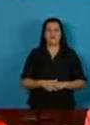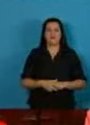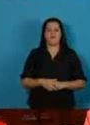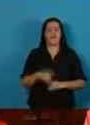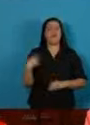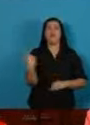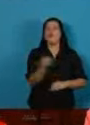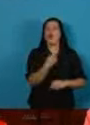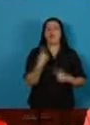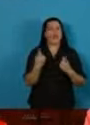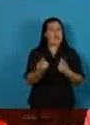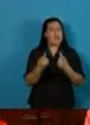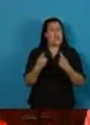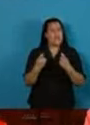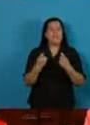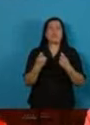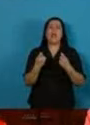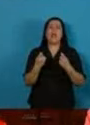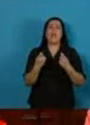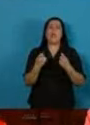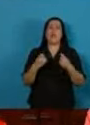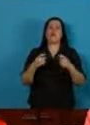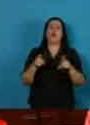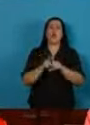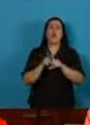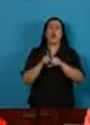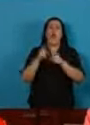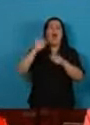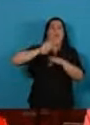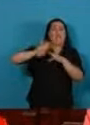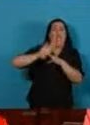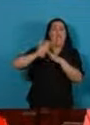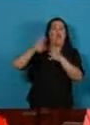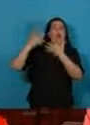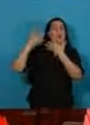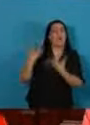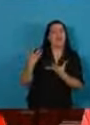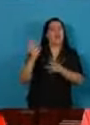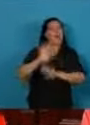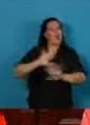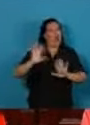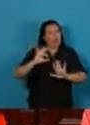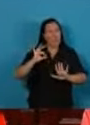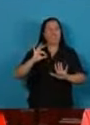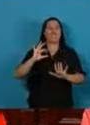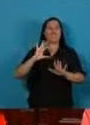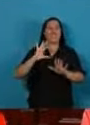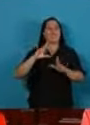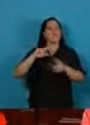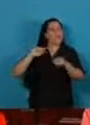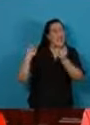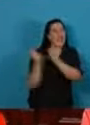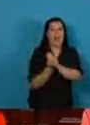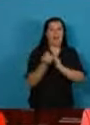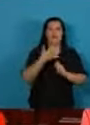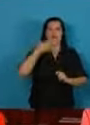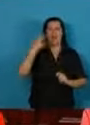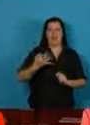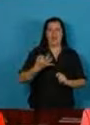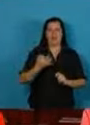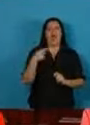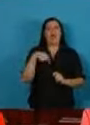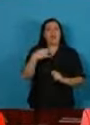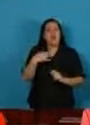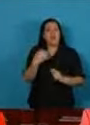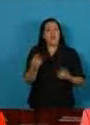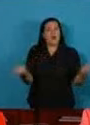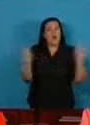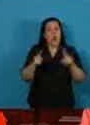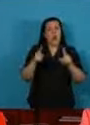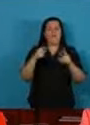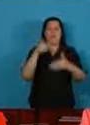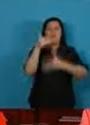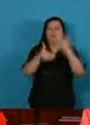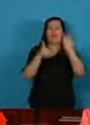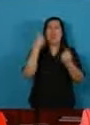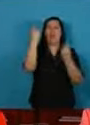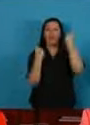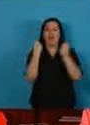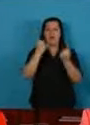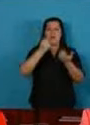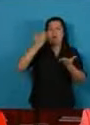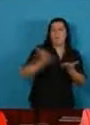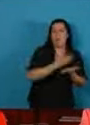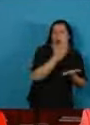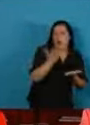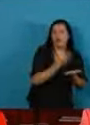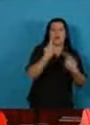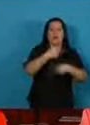Necesitamos aliviar la carga de la deuda para poder cambiar la realidad. Debemos volver a desarrollar una economía productiva